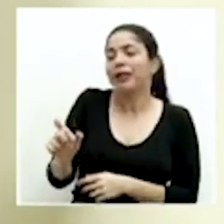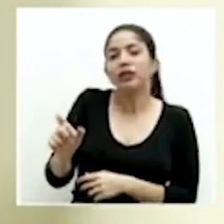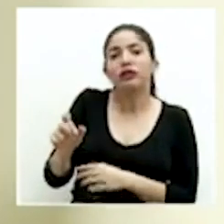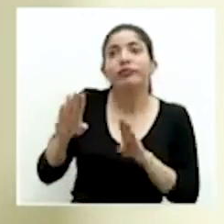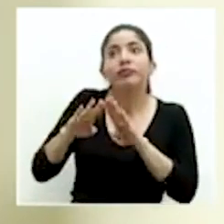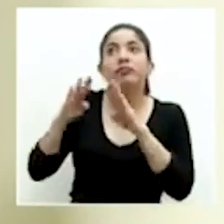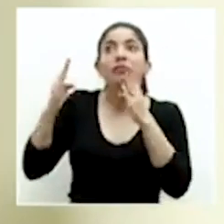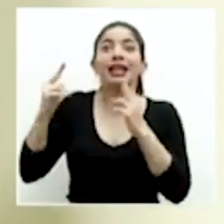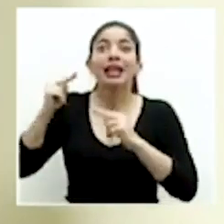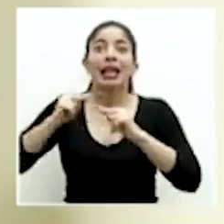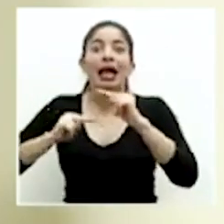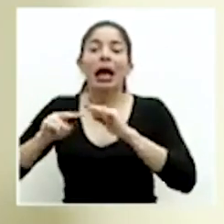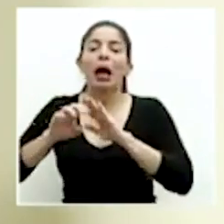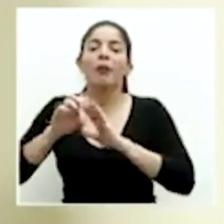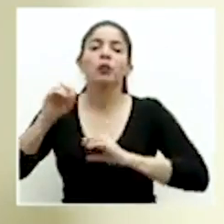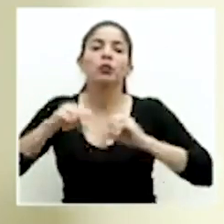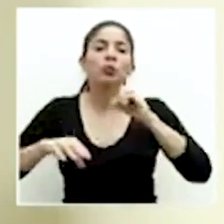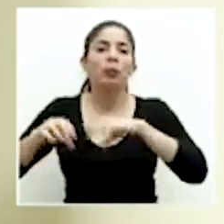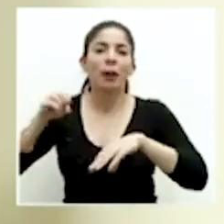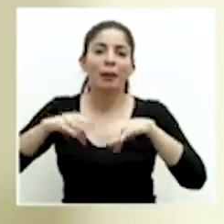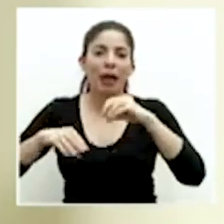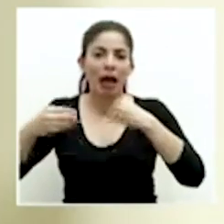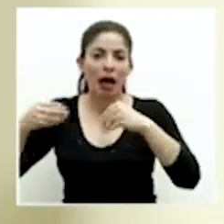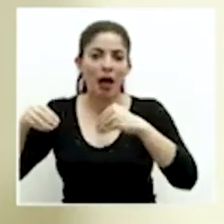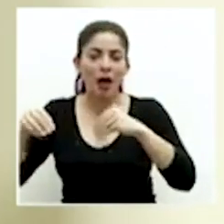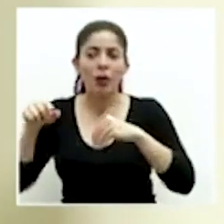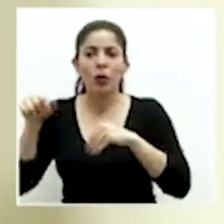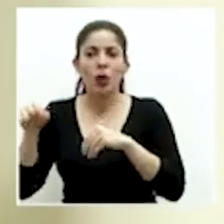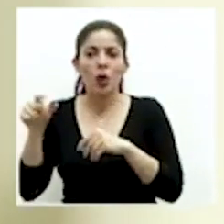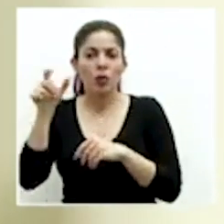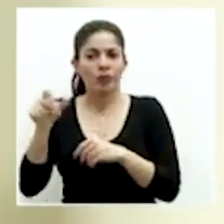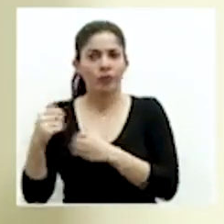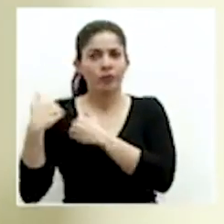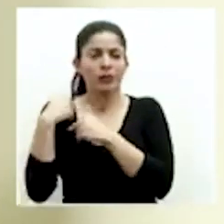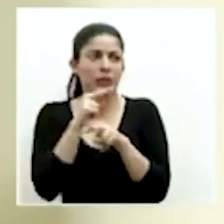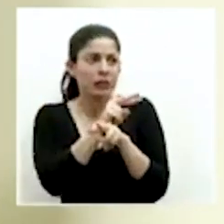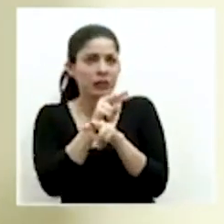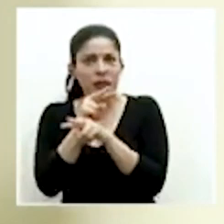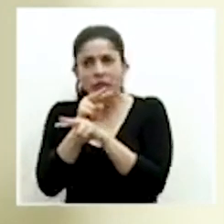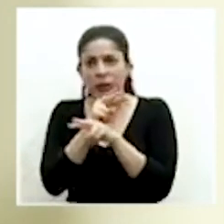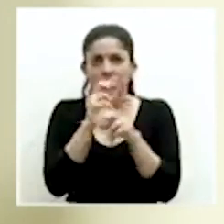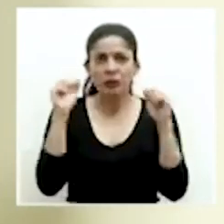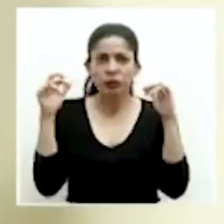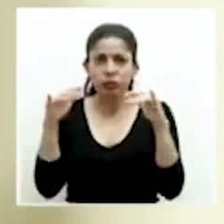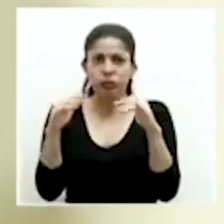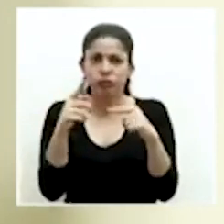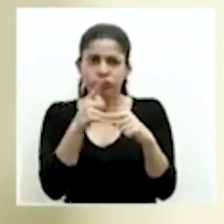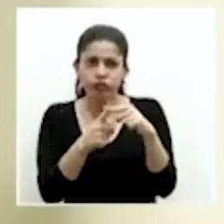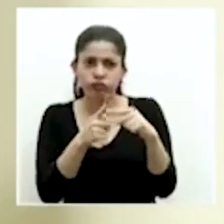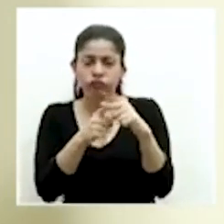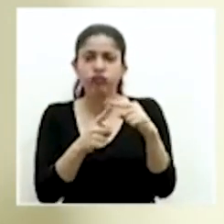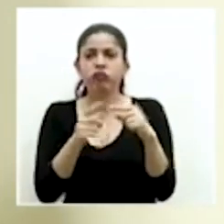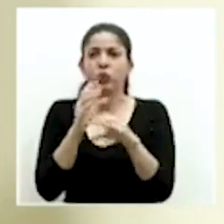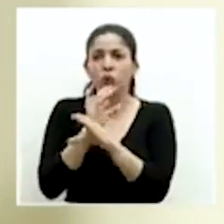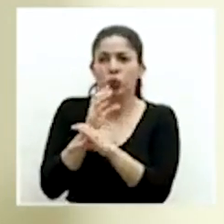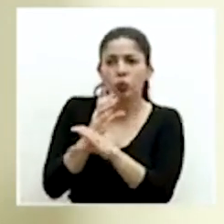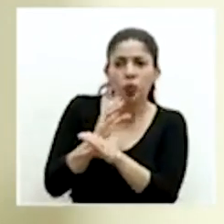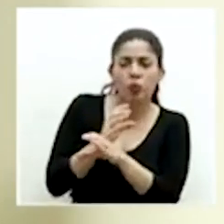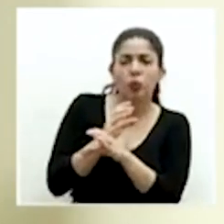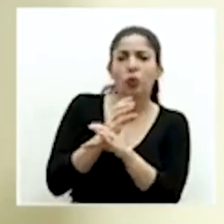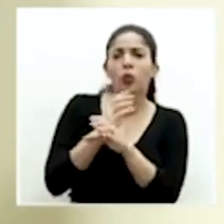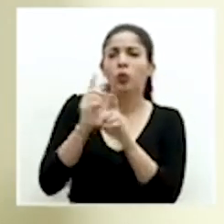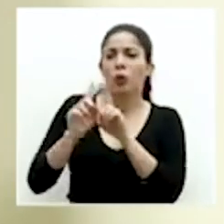un establecimiento, sea un supermercado, y está vigilando que no se saturen, que no entre más gente de la que debe entrar, que se guarden